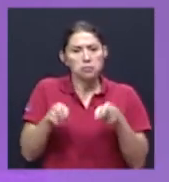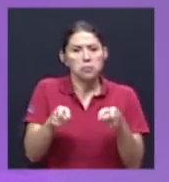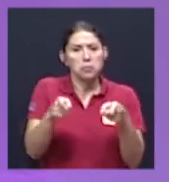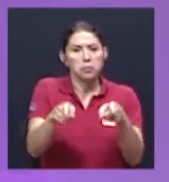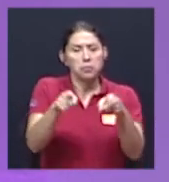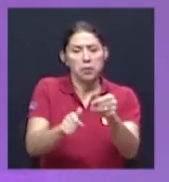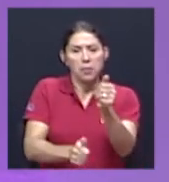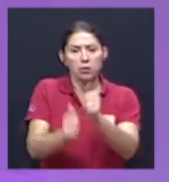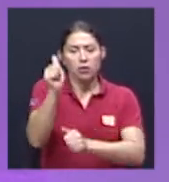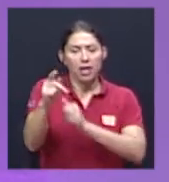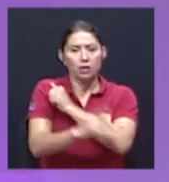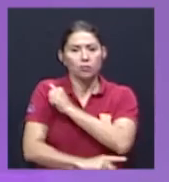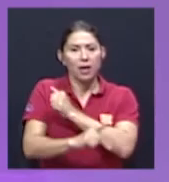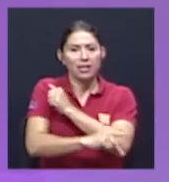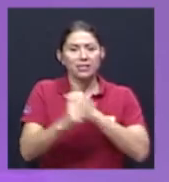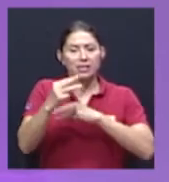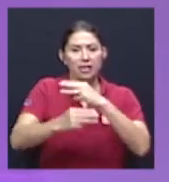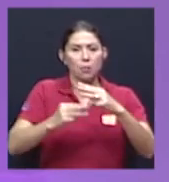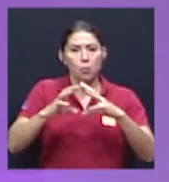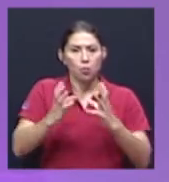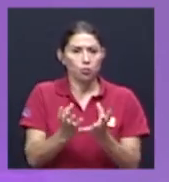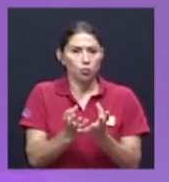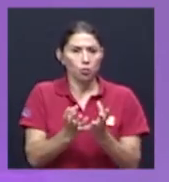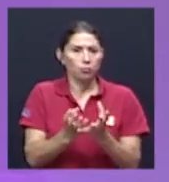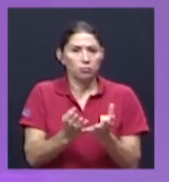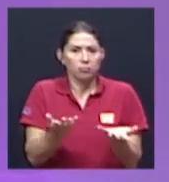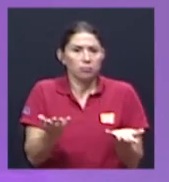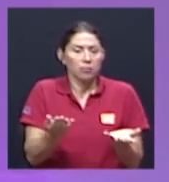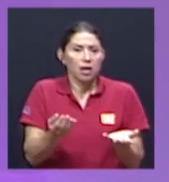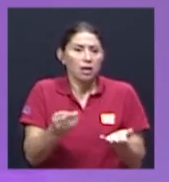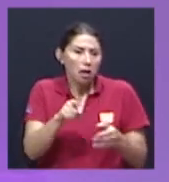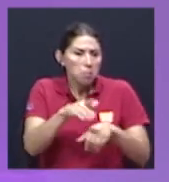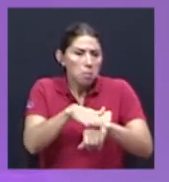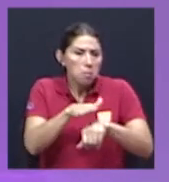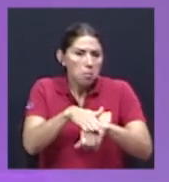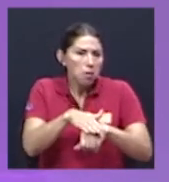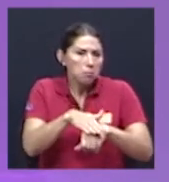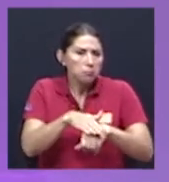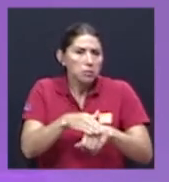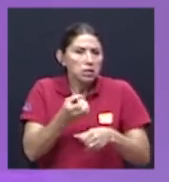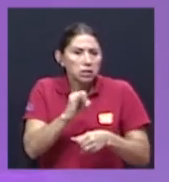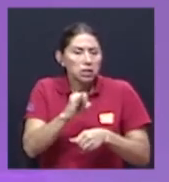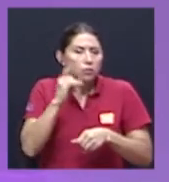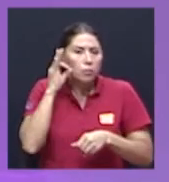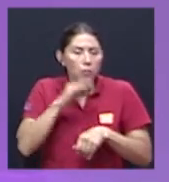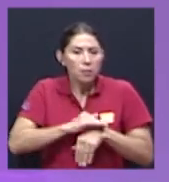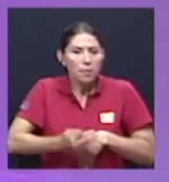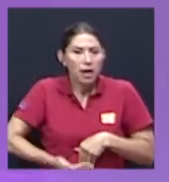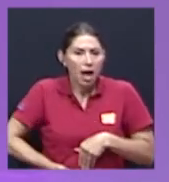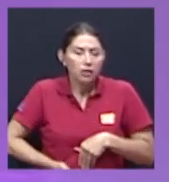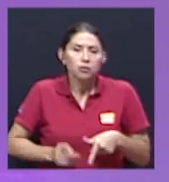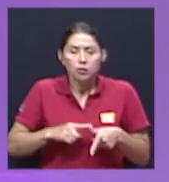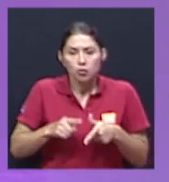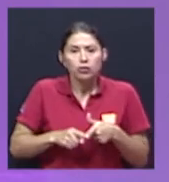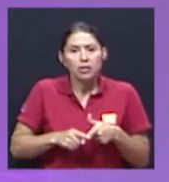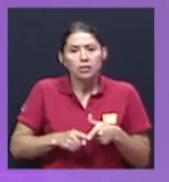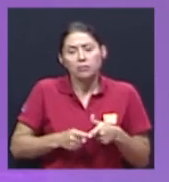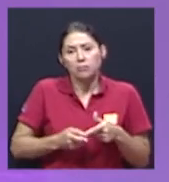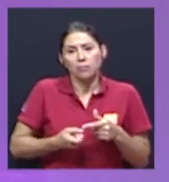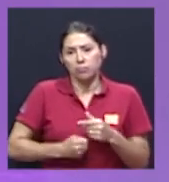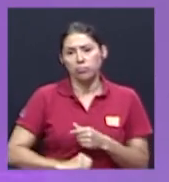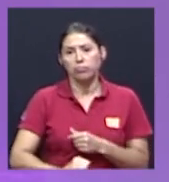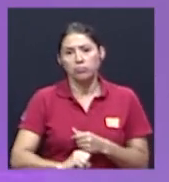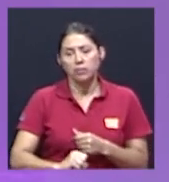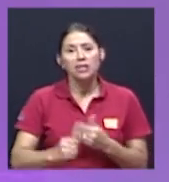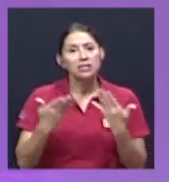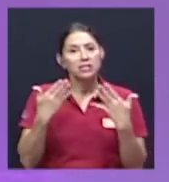ameritan la interrupción terapéutica del embarazo que en Costa Rica en todo caso está reconocida en el código penal que no se